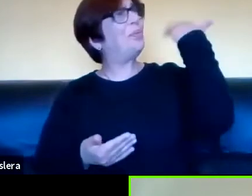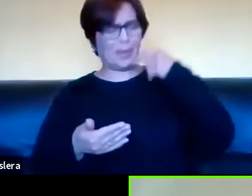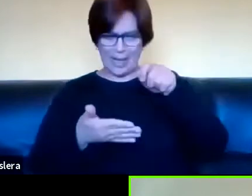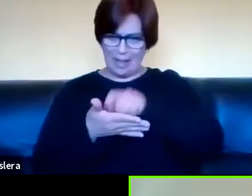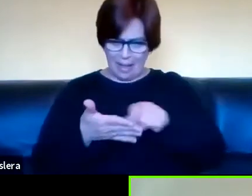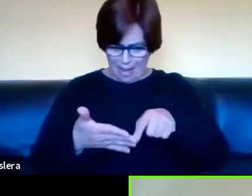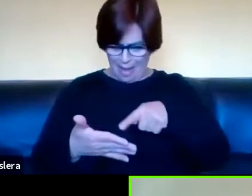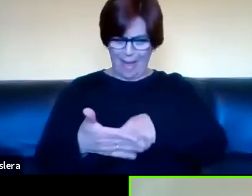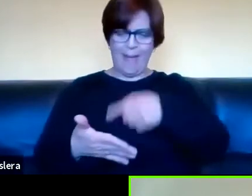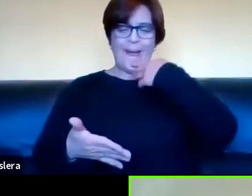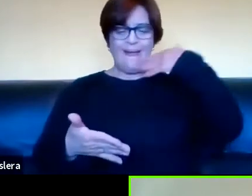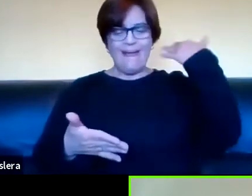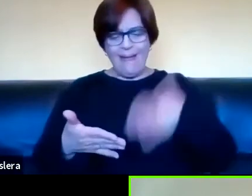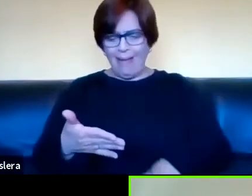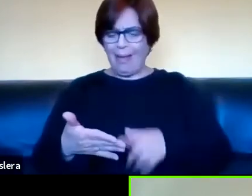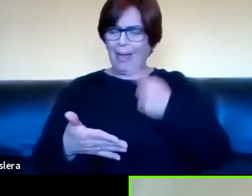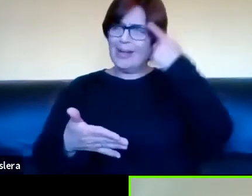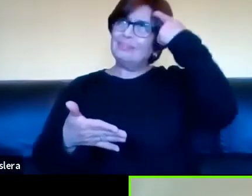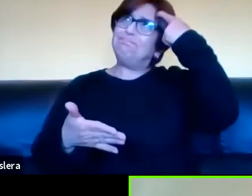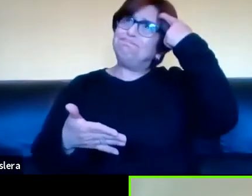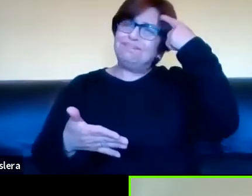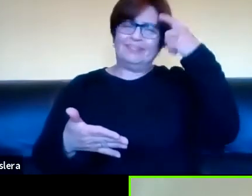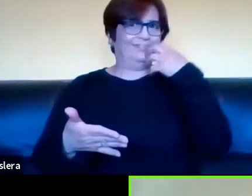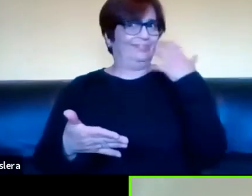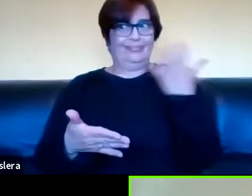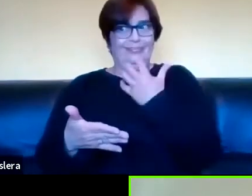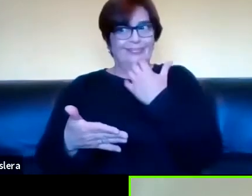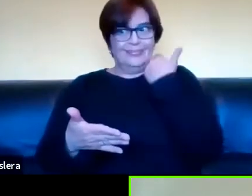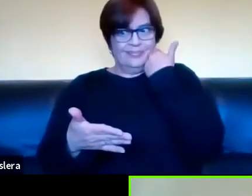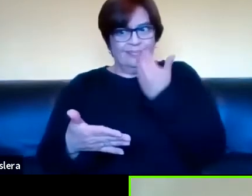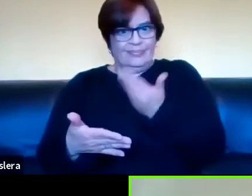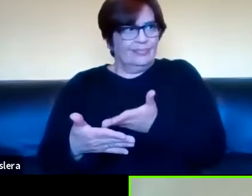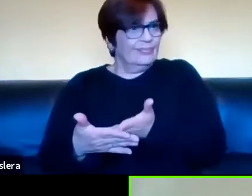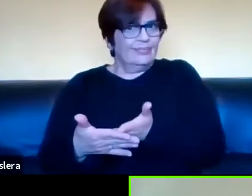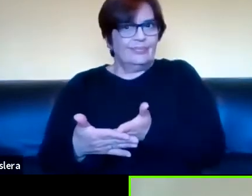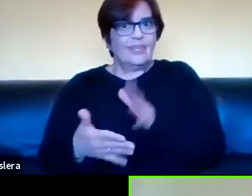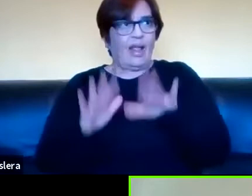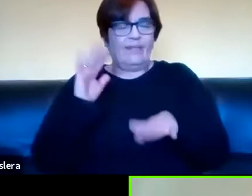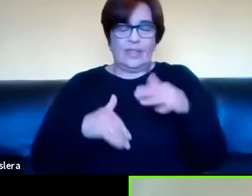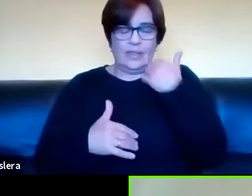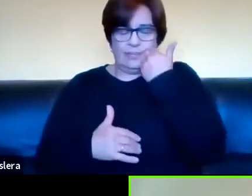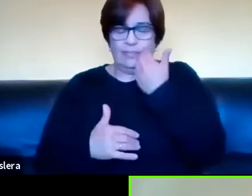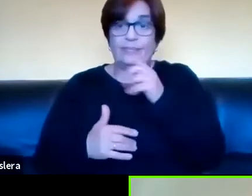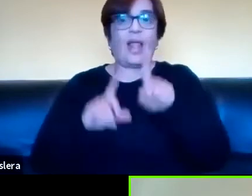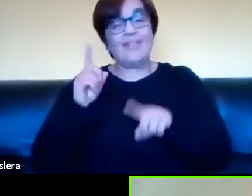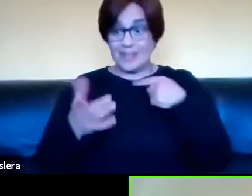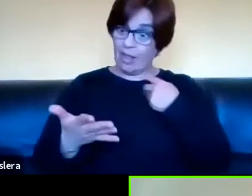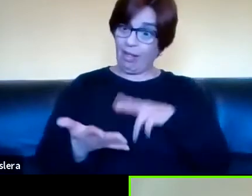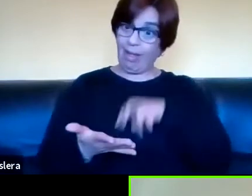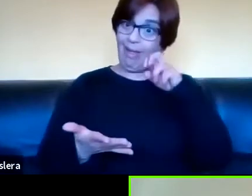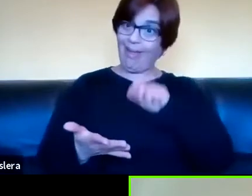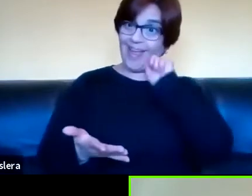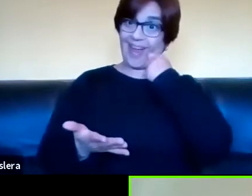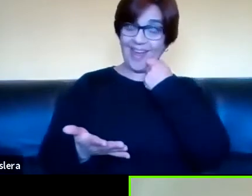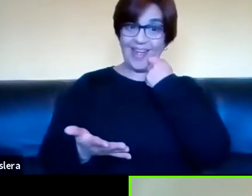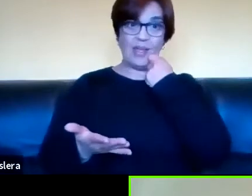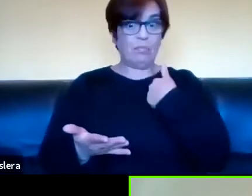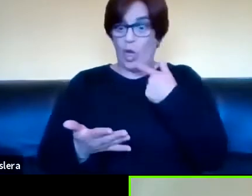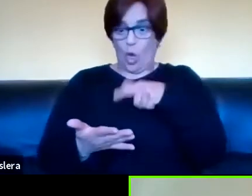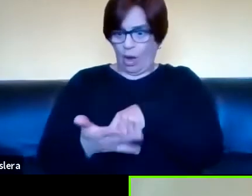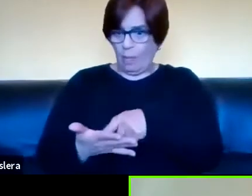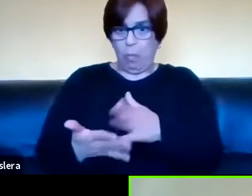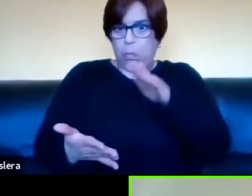Mirá lo que escribí acá. Puedo decir qué horrible lo que escribí acá o que a veces me horrorizo, a veces estoy contento. Pero ya no soy mayor.